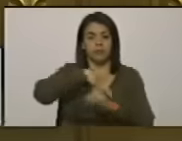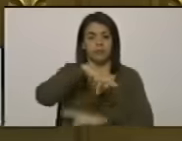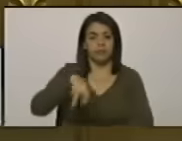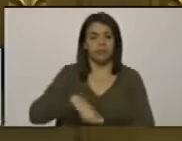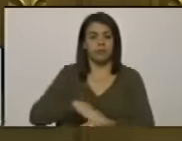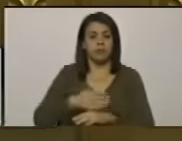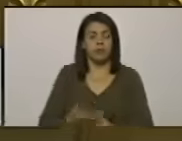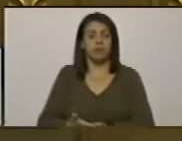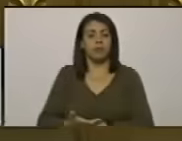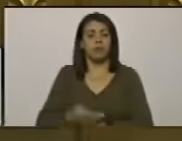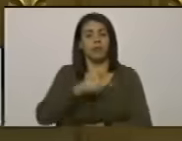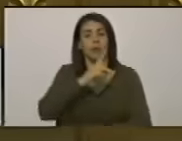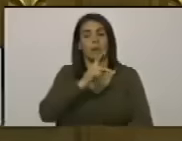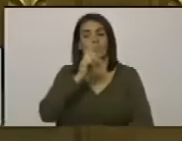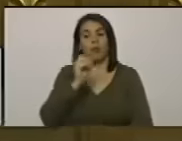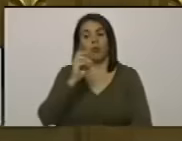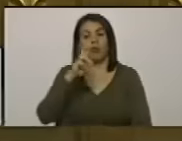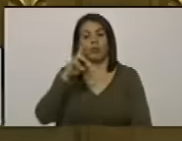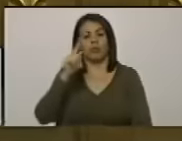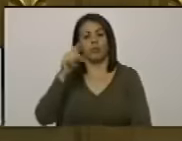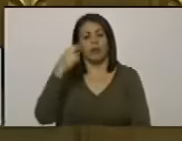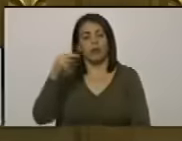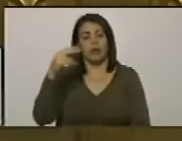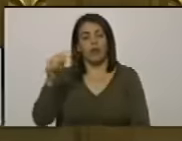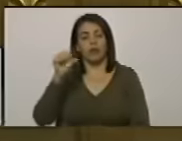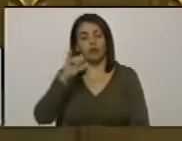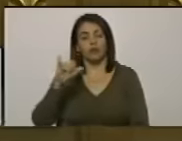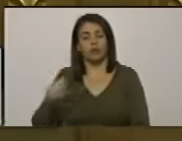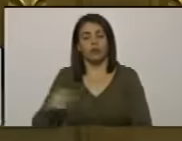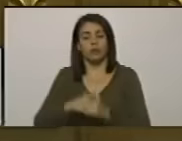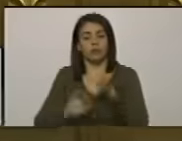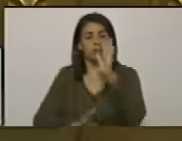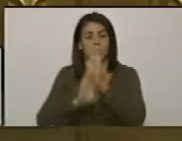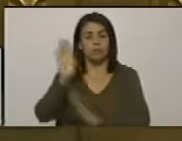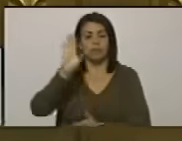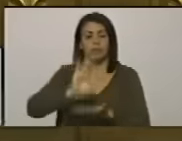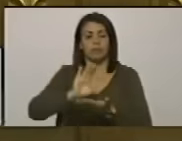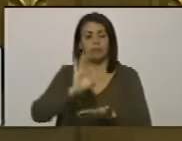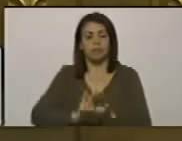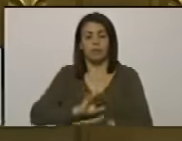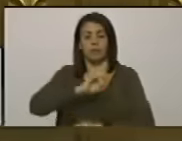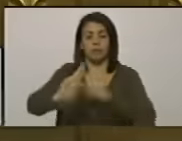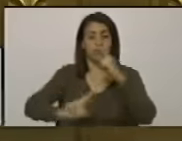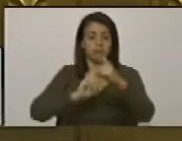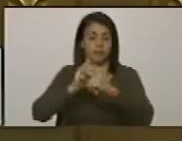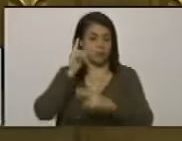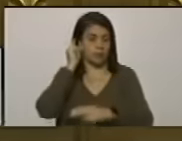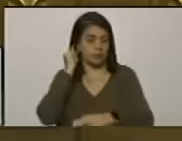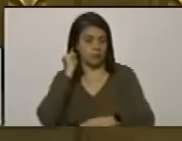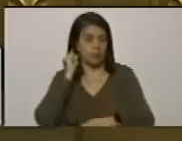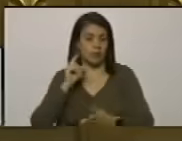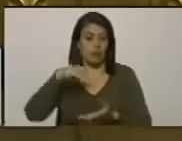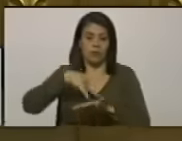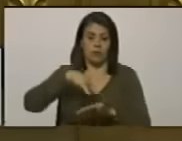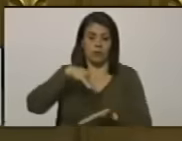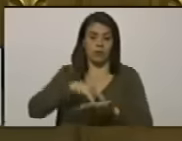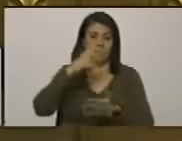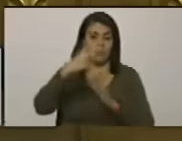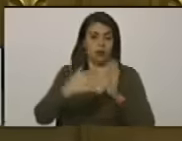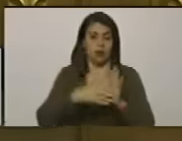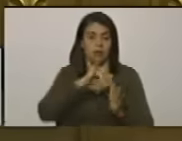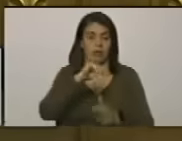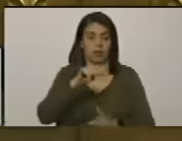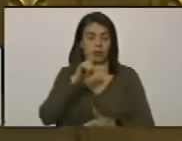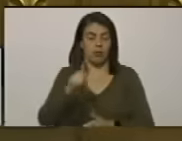El Porteñazo que se desarrolló en la ciudad de Puerto Cabello estado Carabobo el 2 de